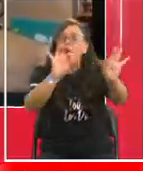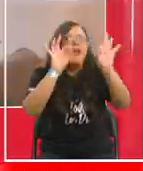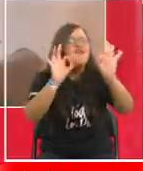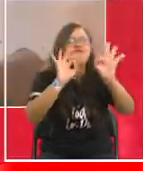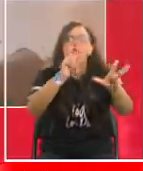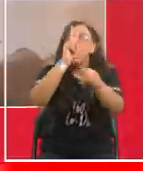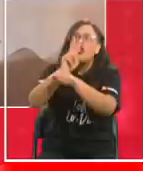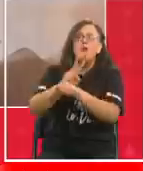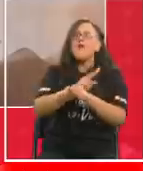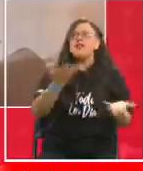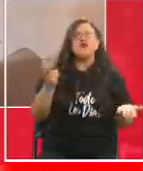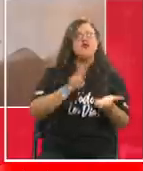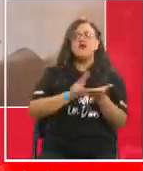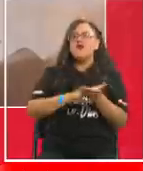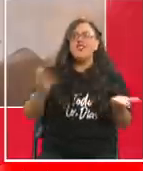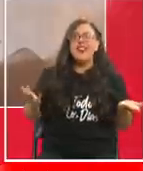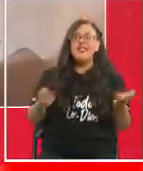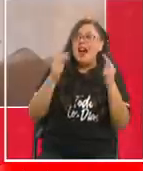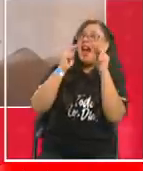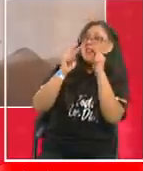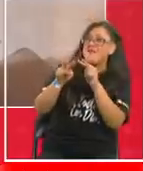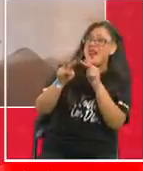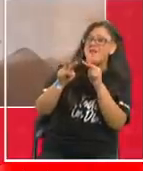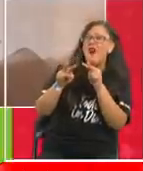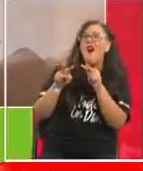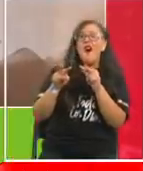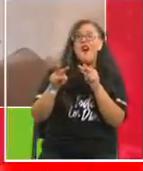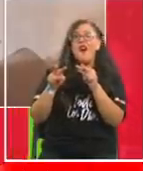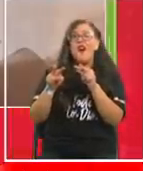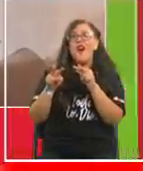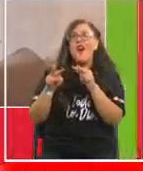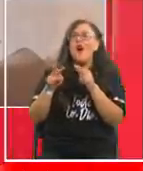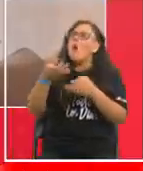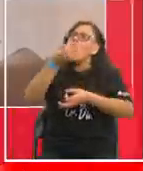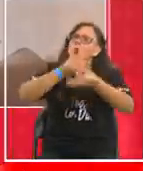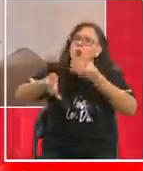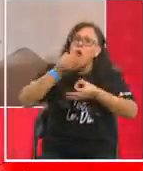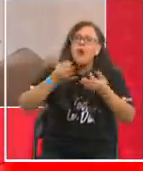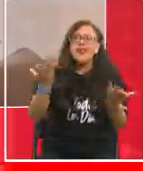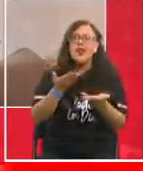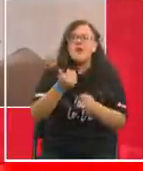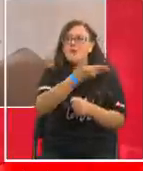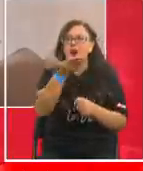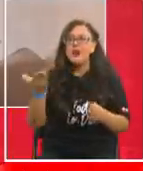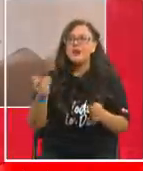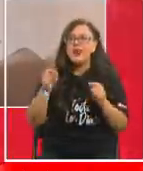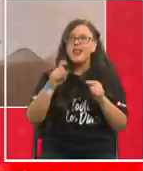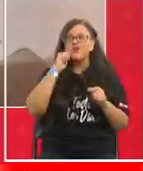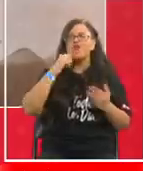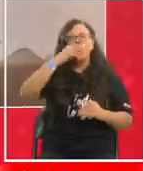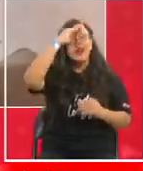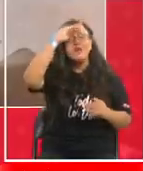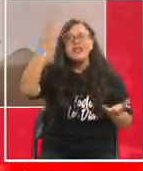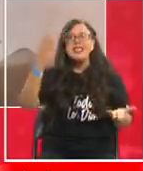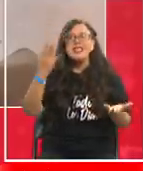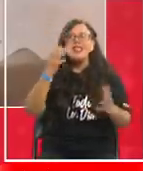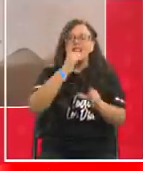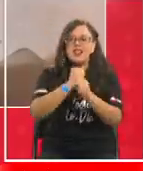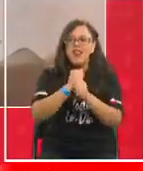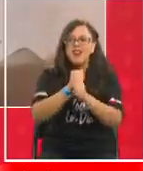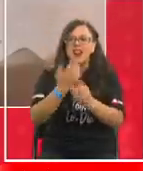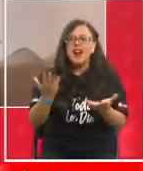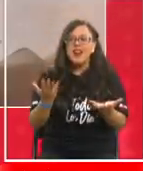nos acogió a nosotros. Ahí lo vemos. Feliz. Sebastián, cuéntanos cómo fue para ustedes esta experiencia de poder trabajar